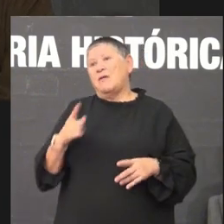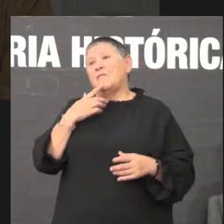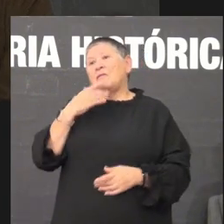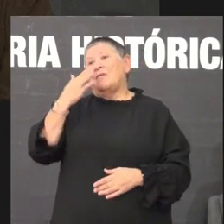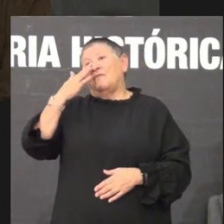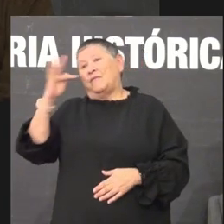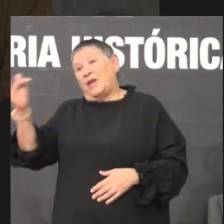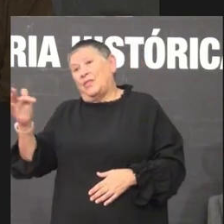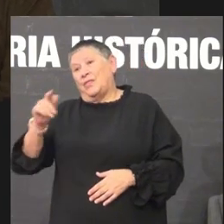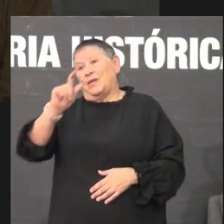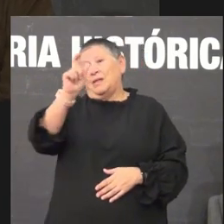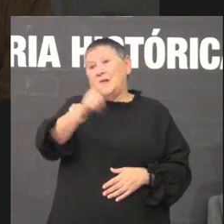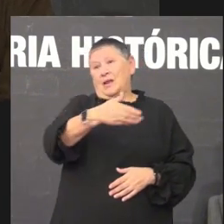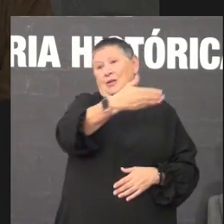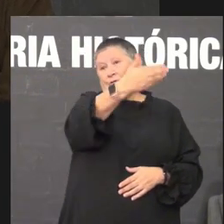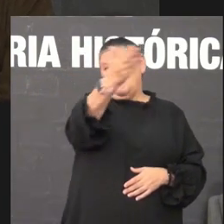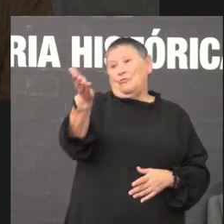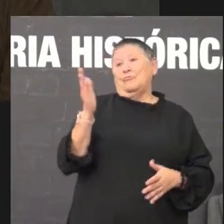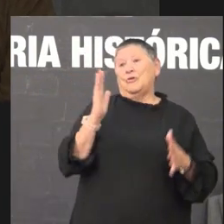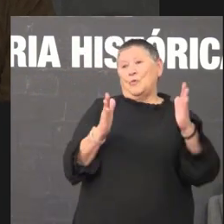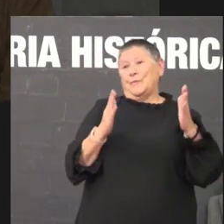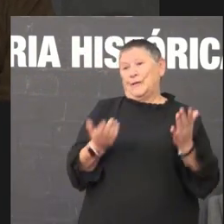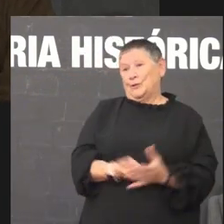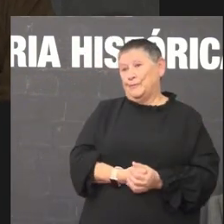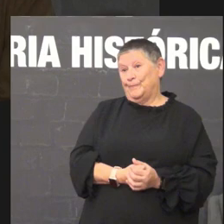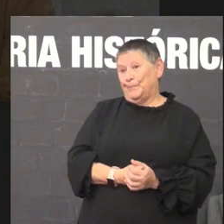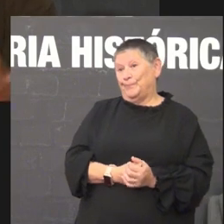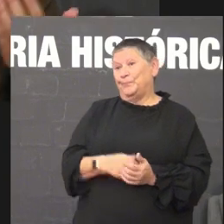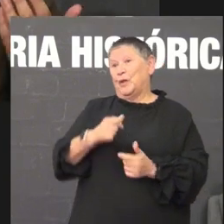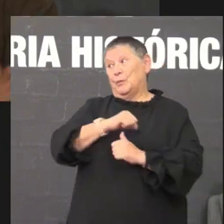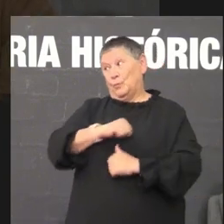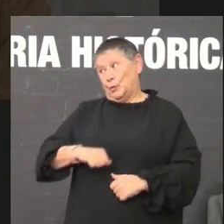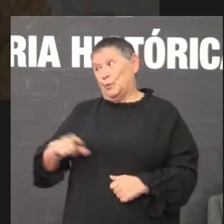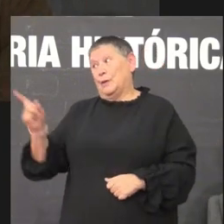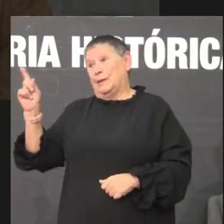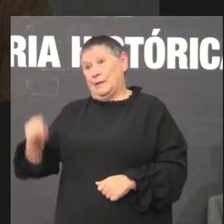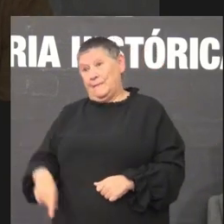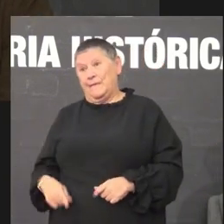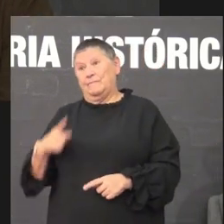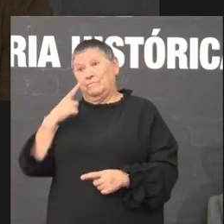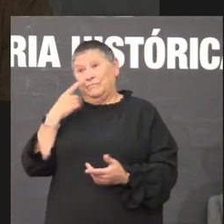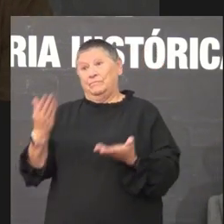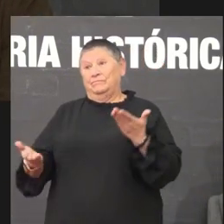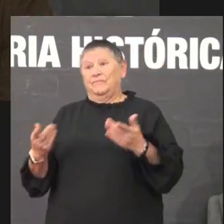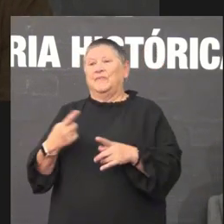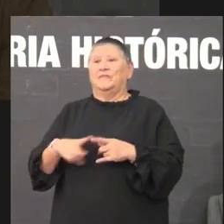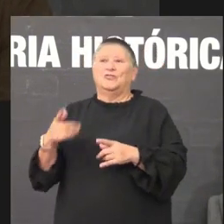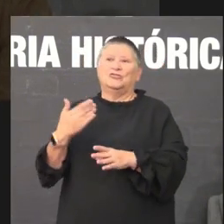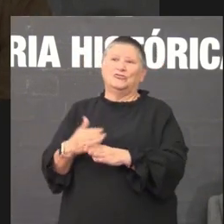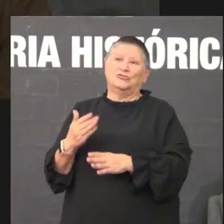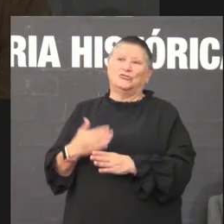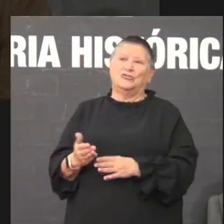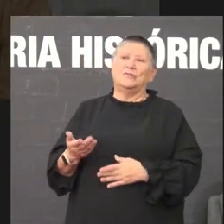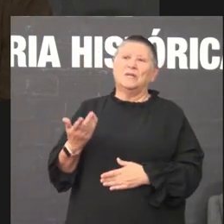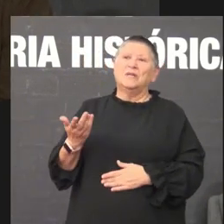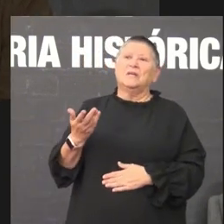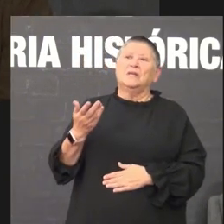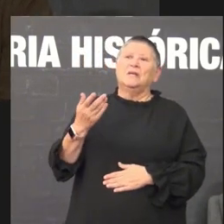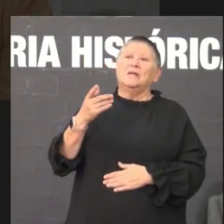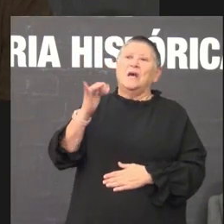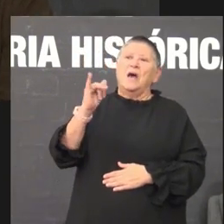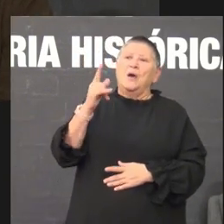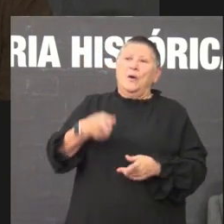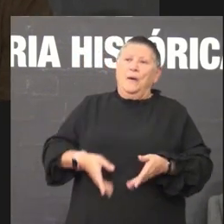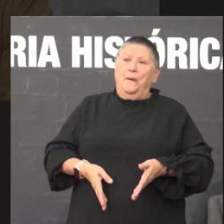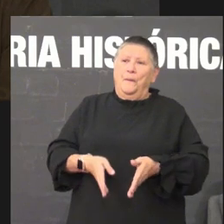con Italia ao momento e con Portugal a miña colega creo que falará disto sobradamente entón bueno eu creo que ten unha vía